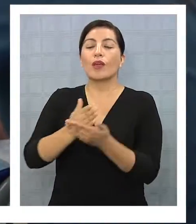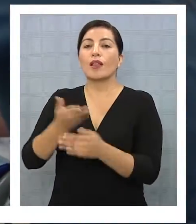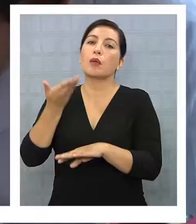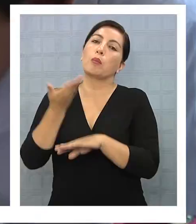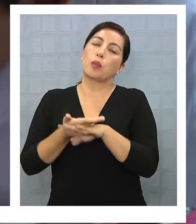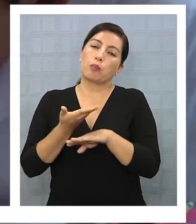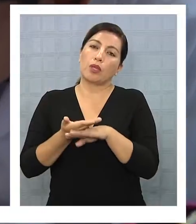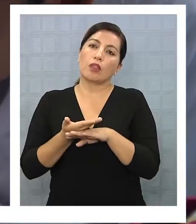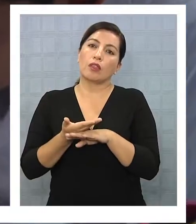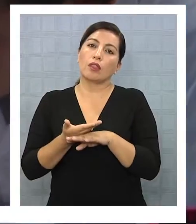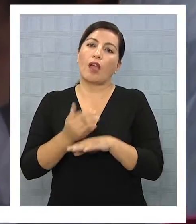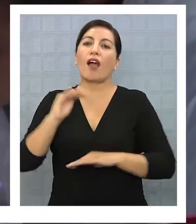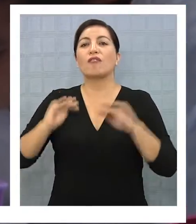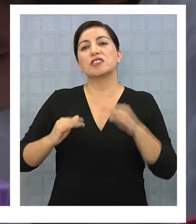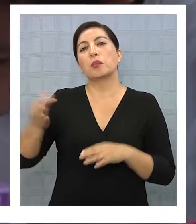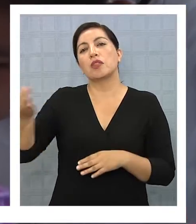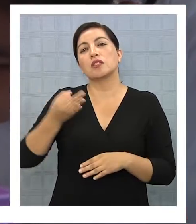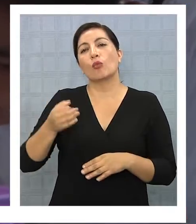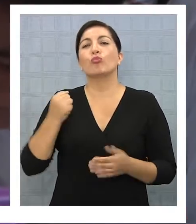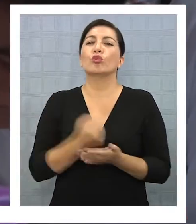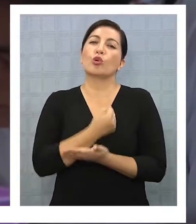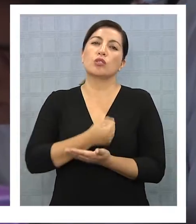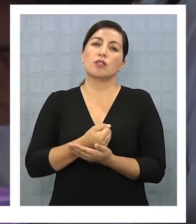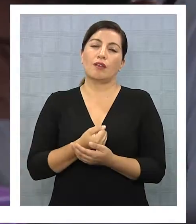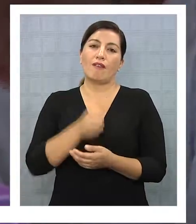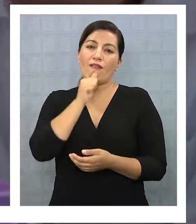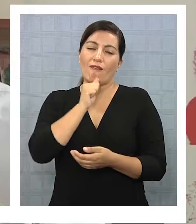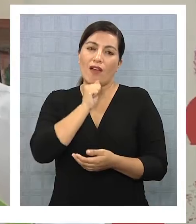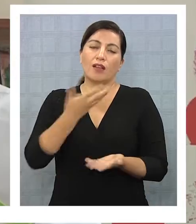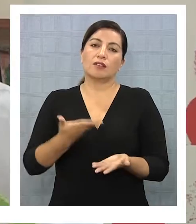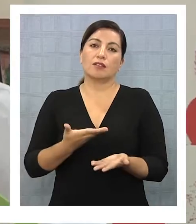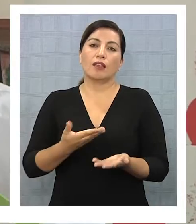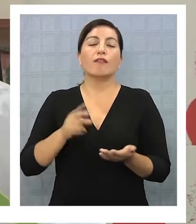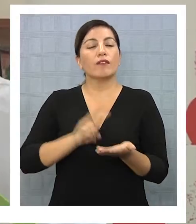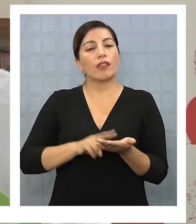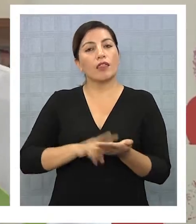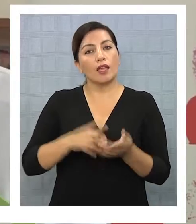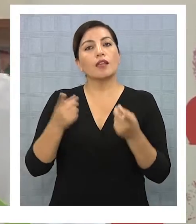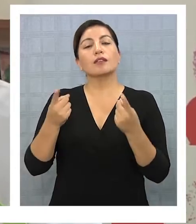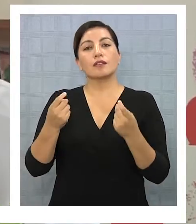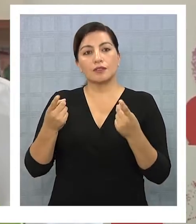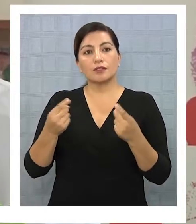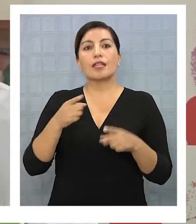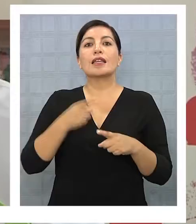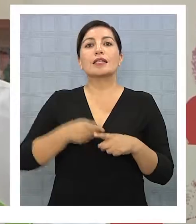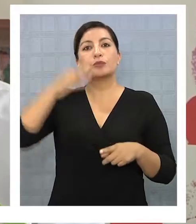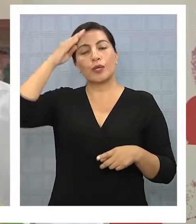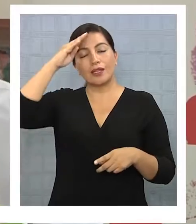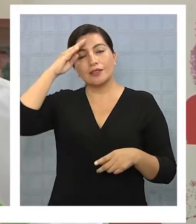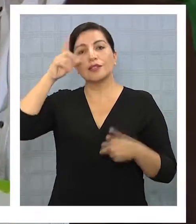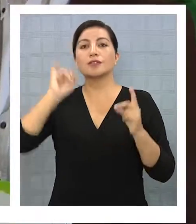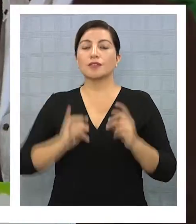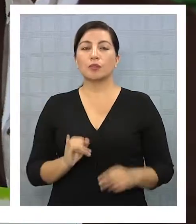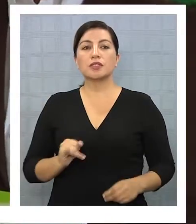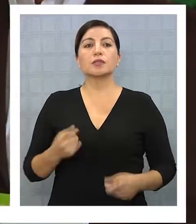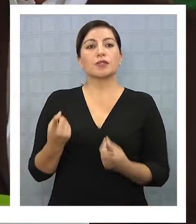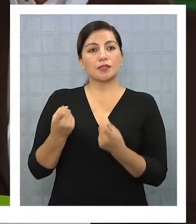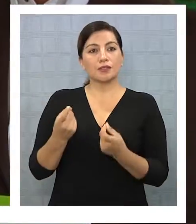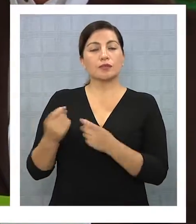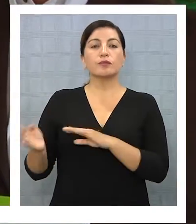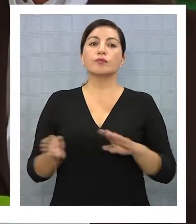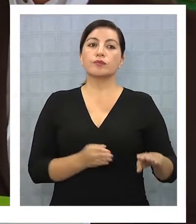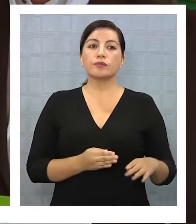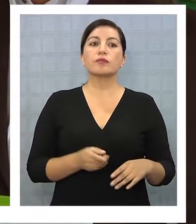los profesores dicen, oye, pucha, no ha llegado, etc. Realmente es algo que se necesita, por eso decía que la experiencia surge de una necesidad. Entes